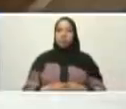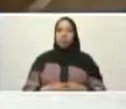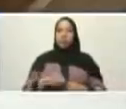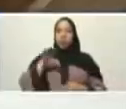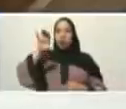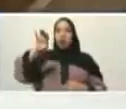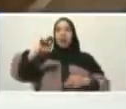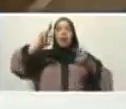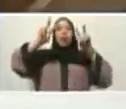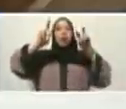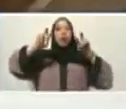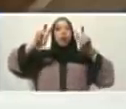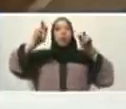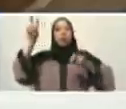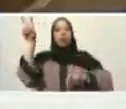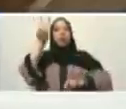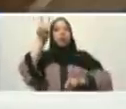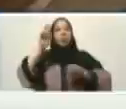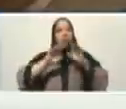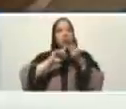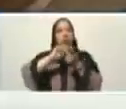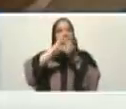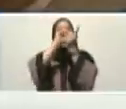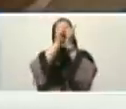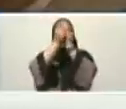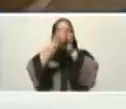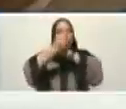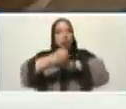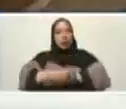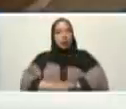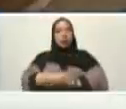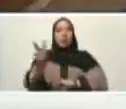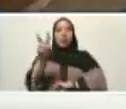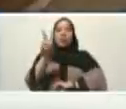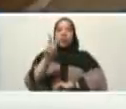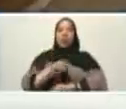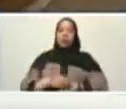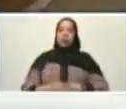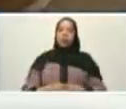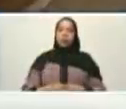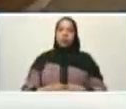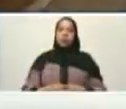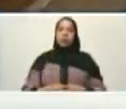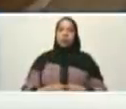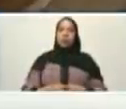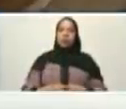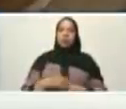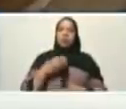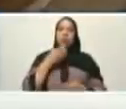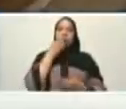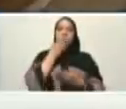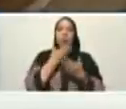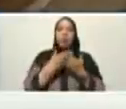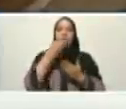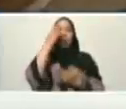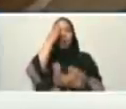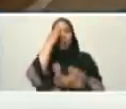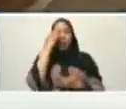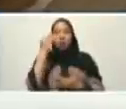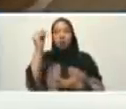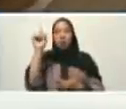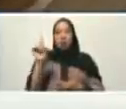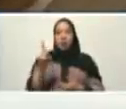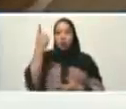patria nueva para eso que vamos a transformar toda Venezuela Dios mediante prosperidad